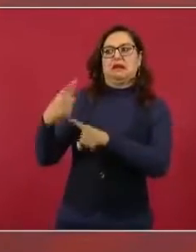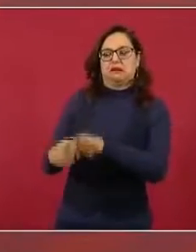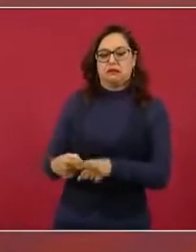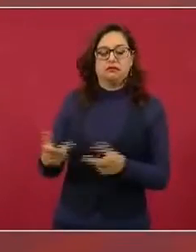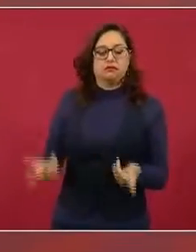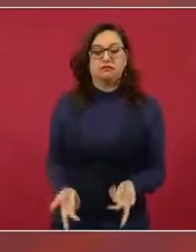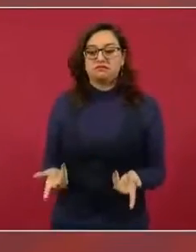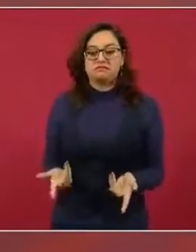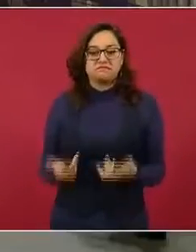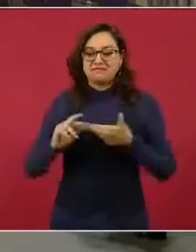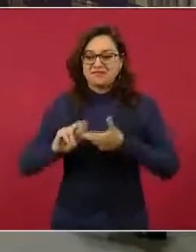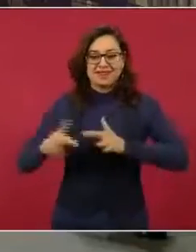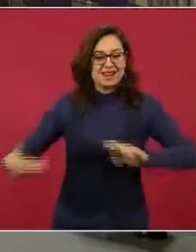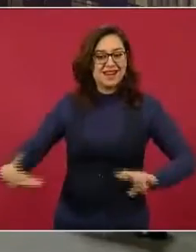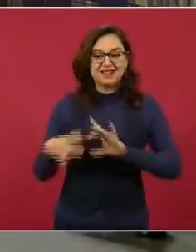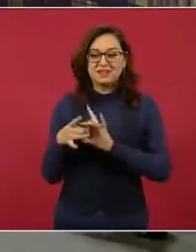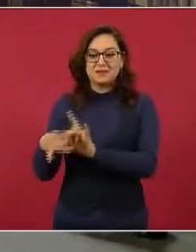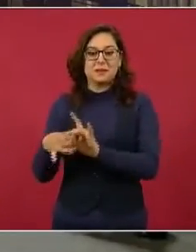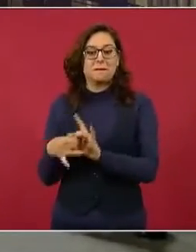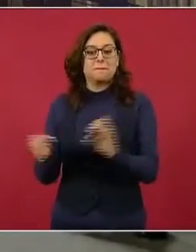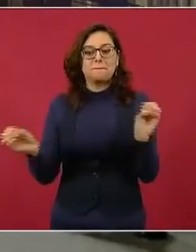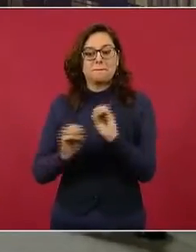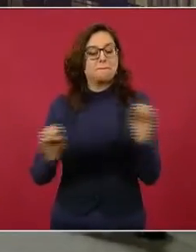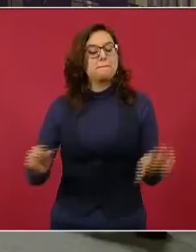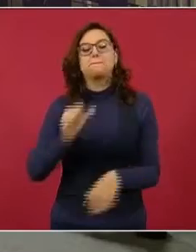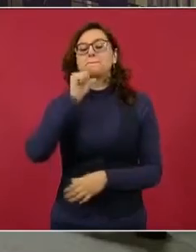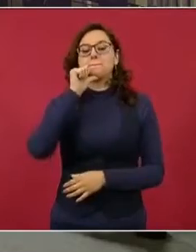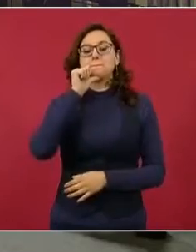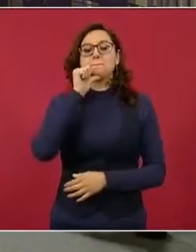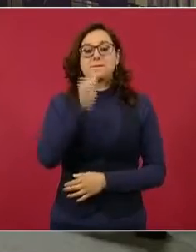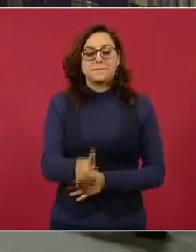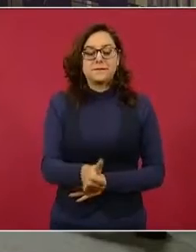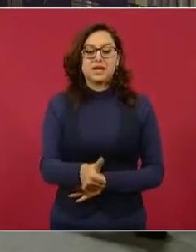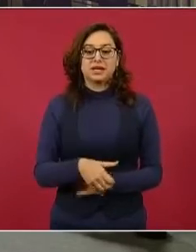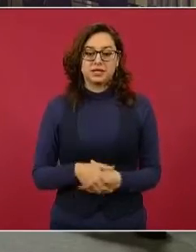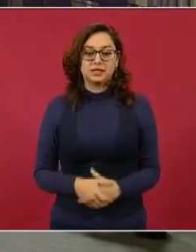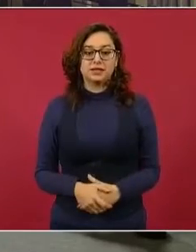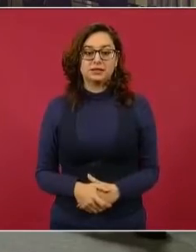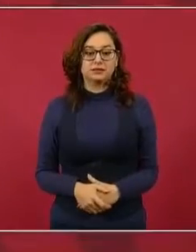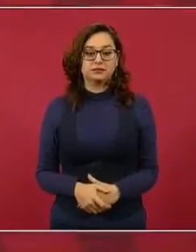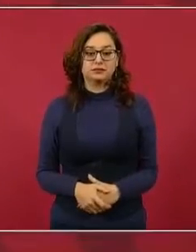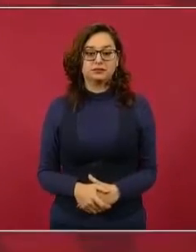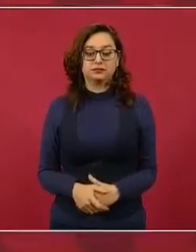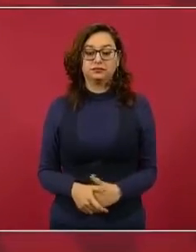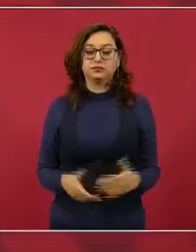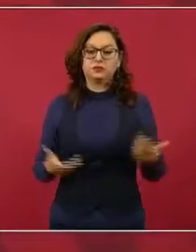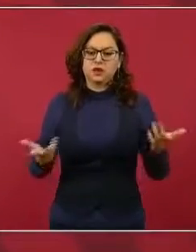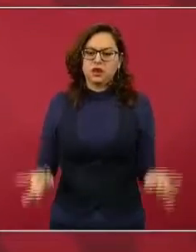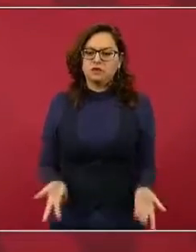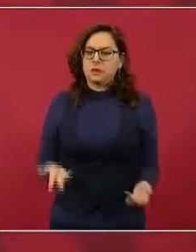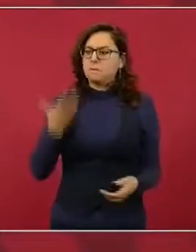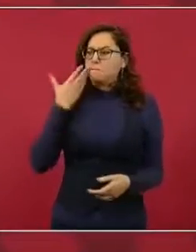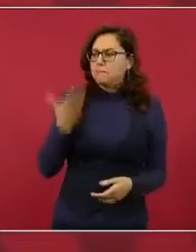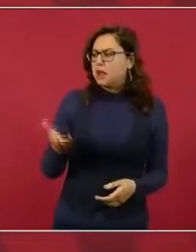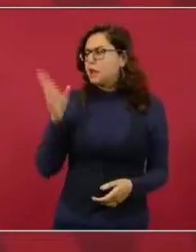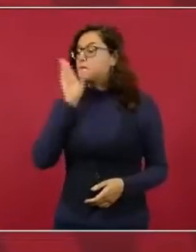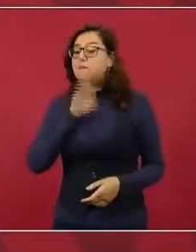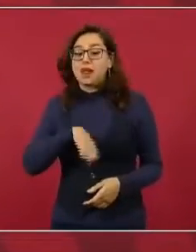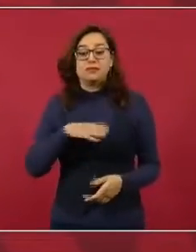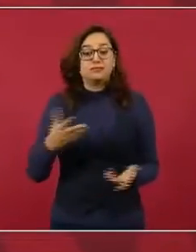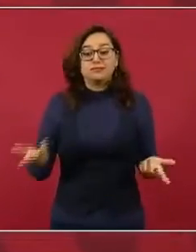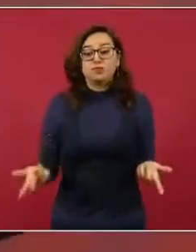relaciones con él, o sea, no lo estoy descalificando, sencillamente